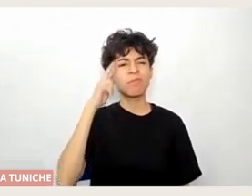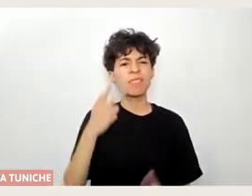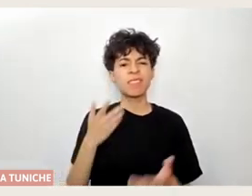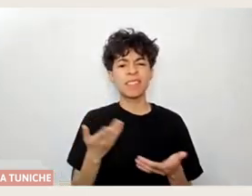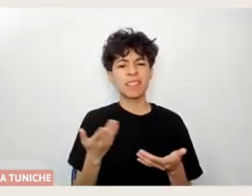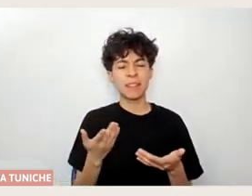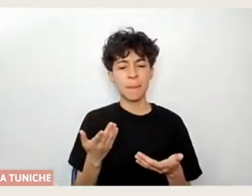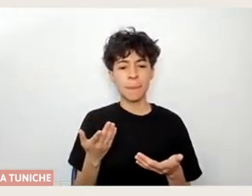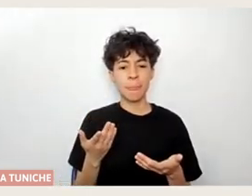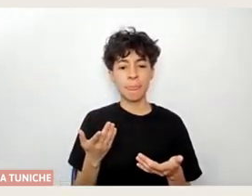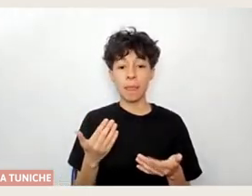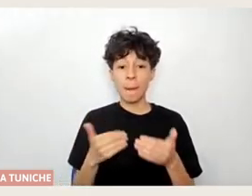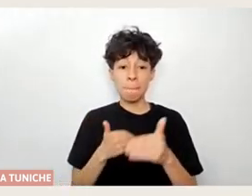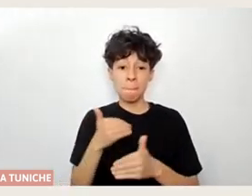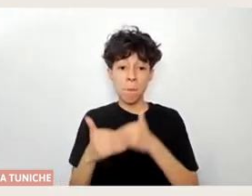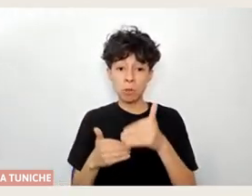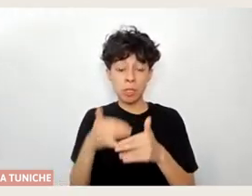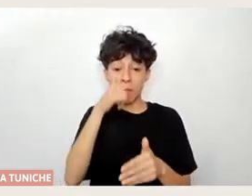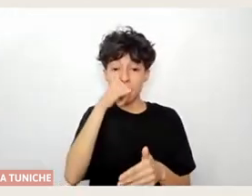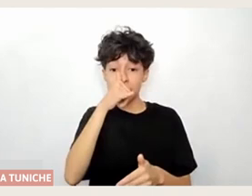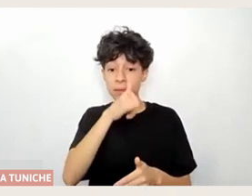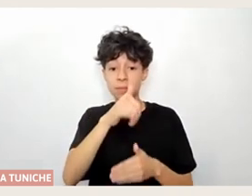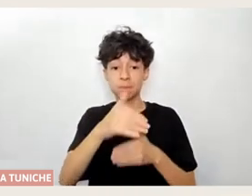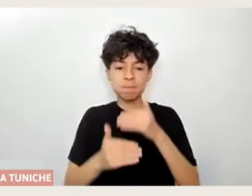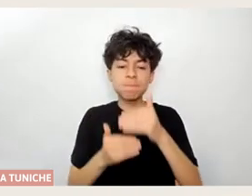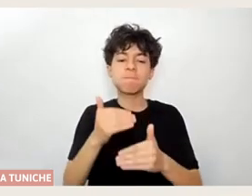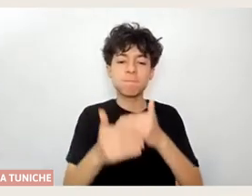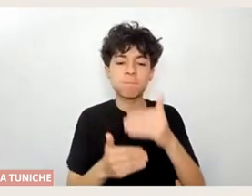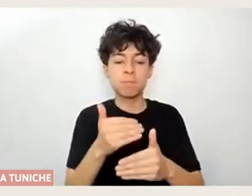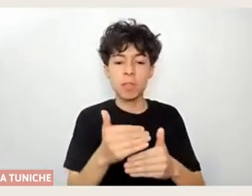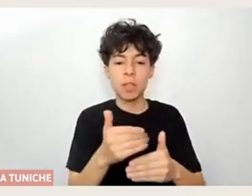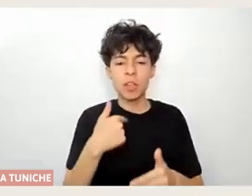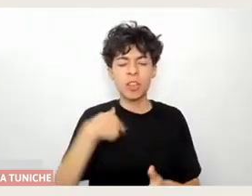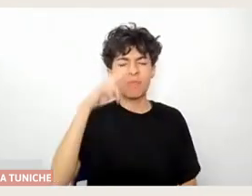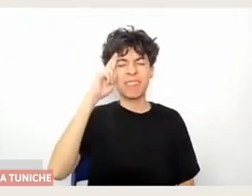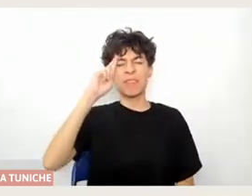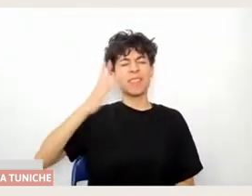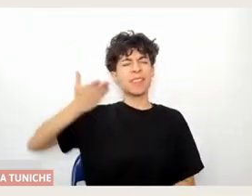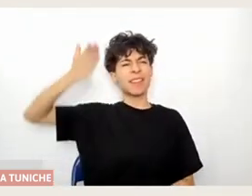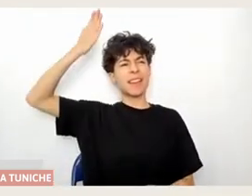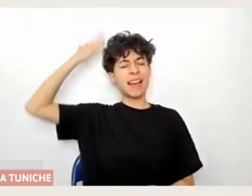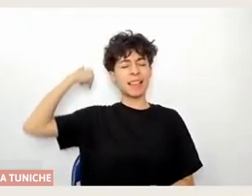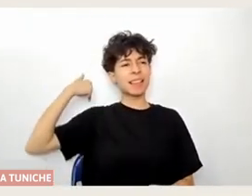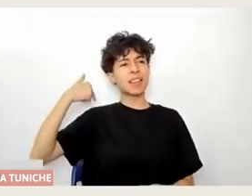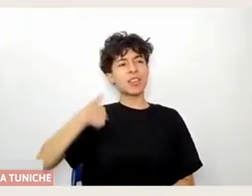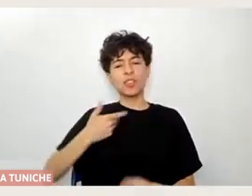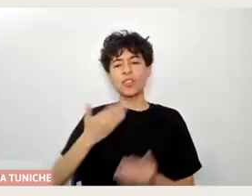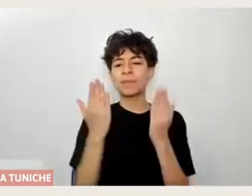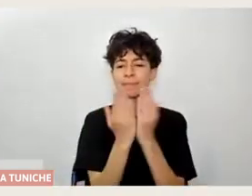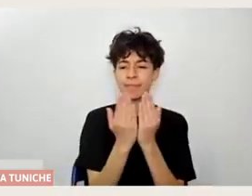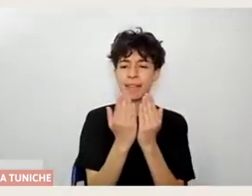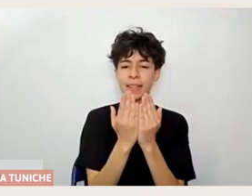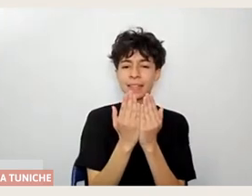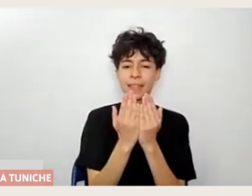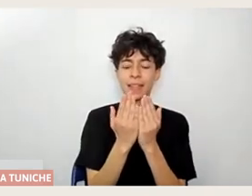procesos continúan en el tiempo, porque si hago memoria en ese entonces, yo igual estaba en clases, a veces me conectaba al taller